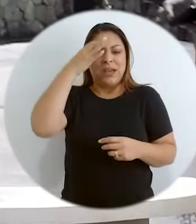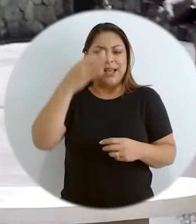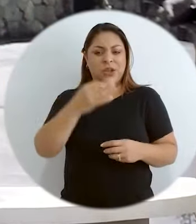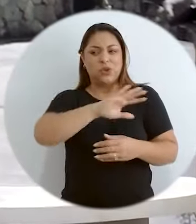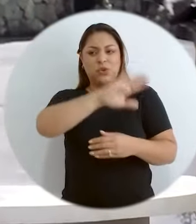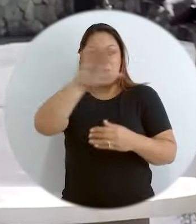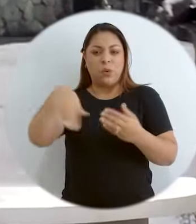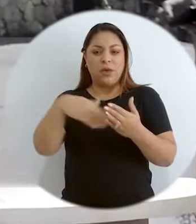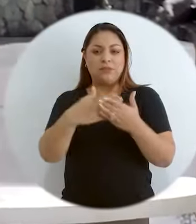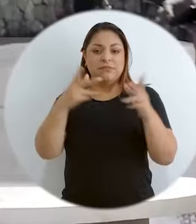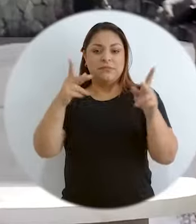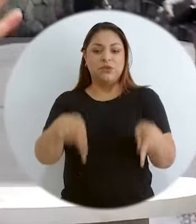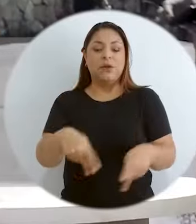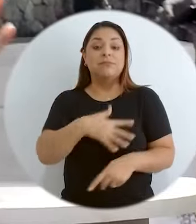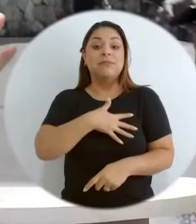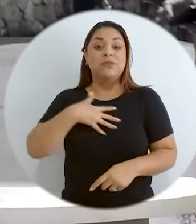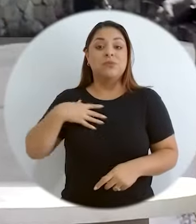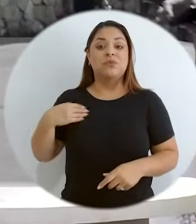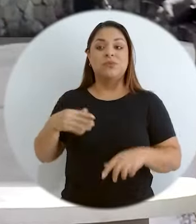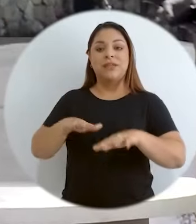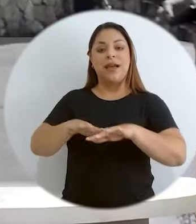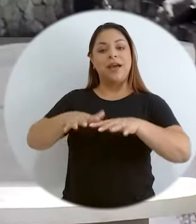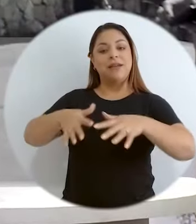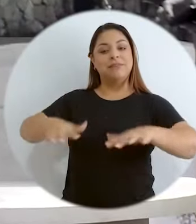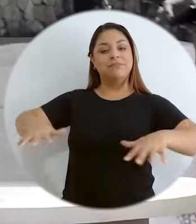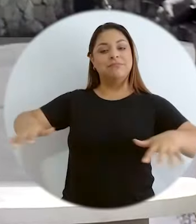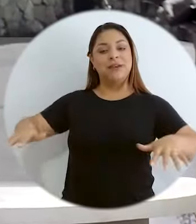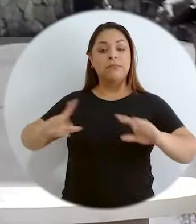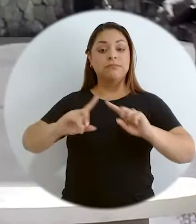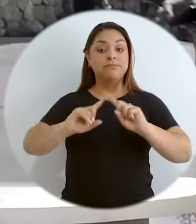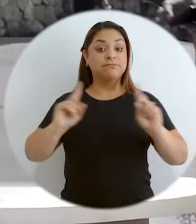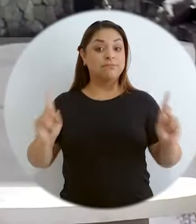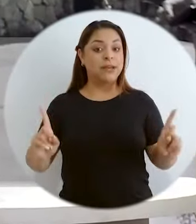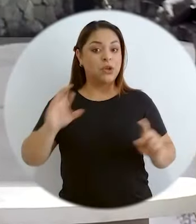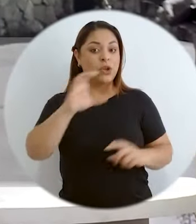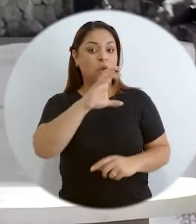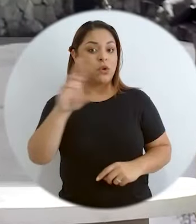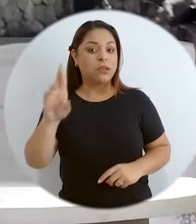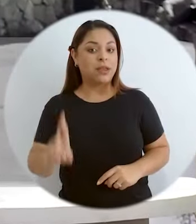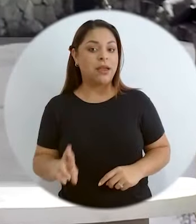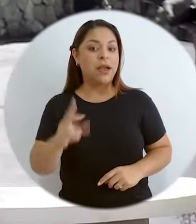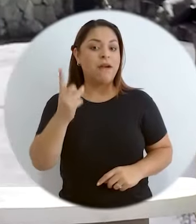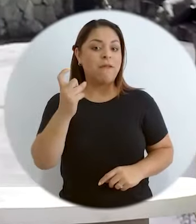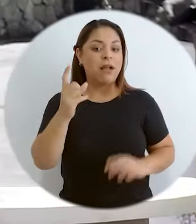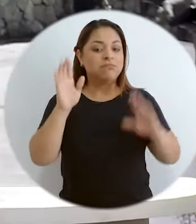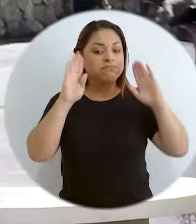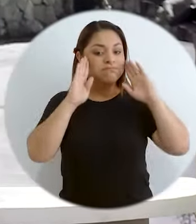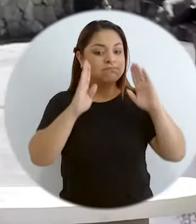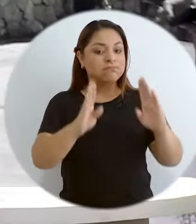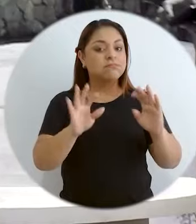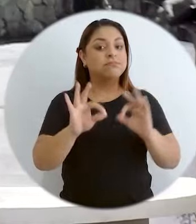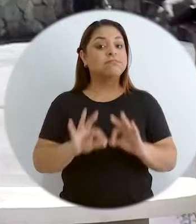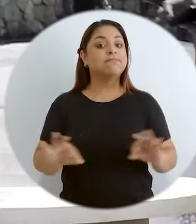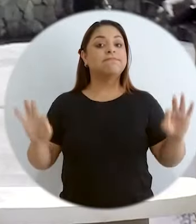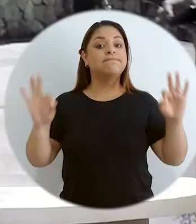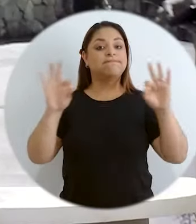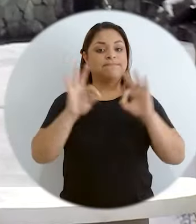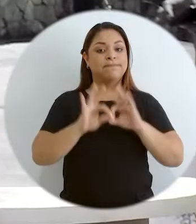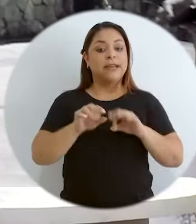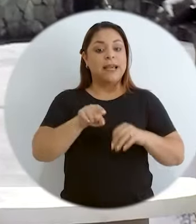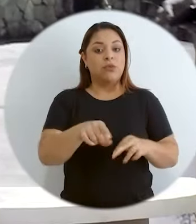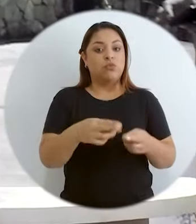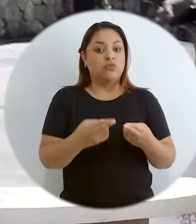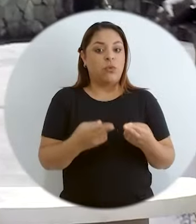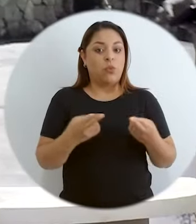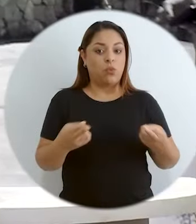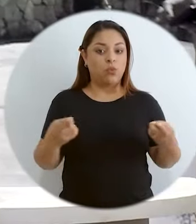no obstante, por lo menos en Costa Rica tal vez no le damos la importancia que tiene a este recurso. A pesar de que